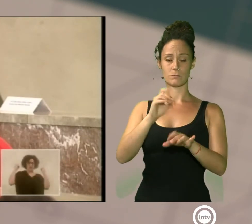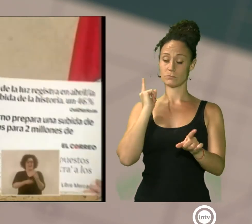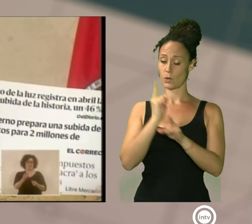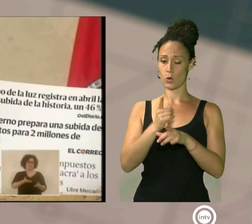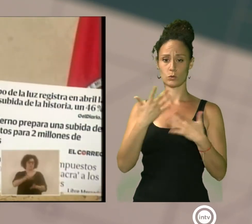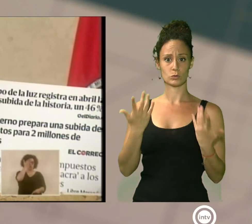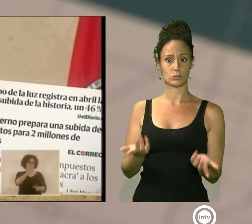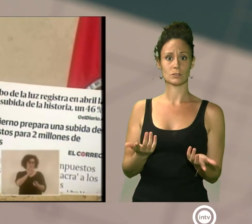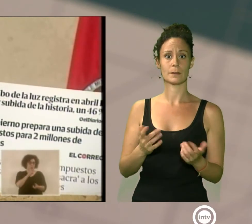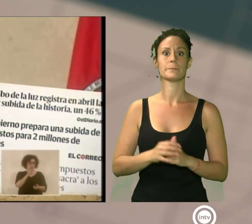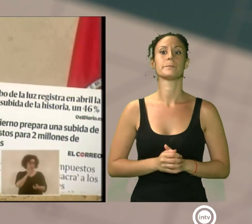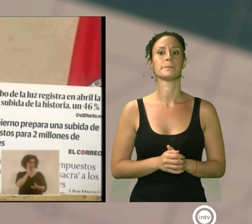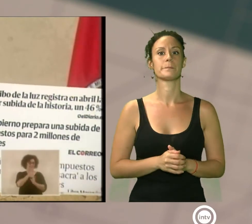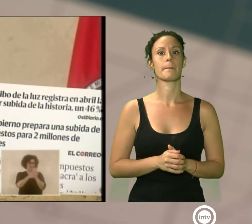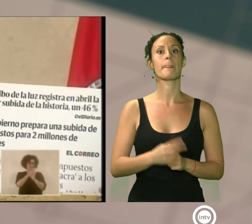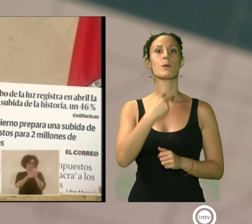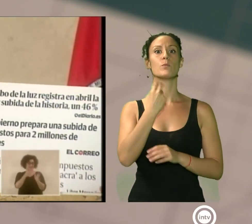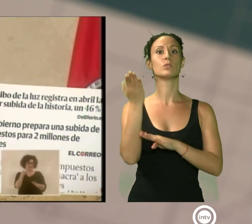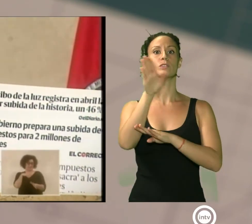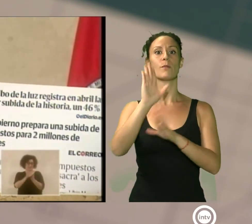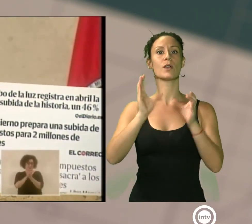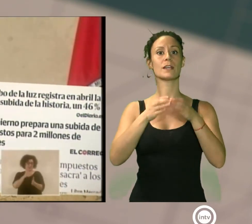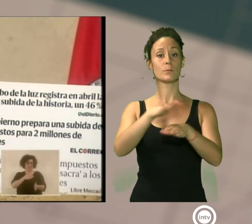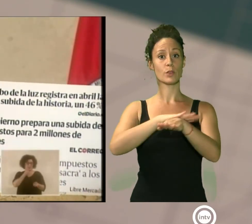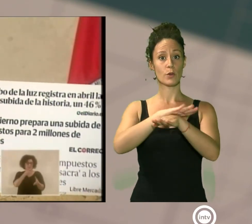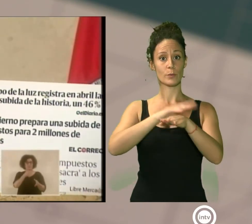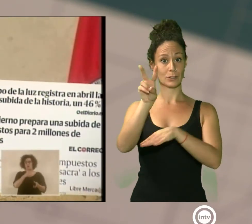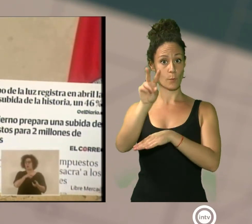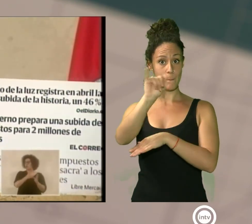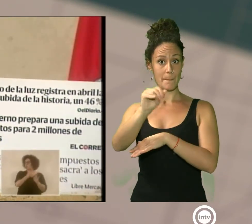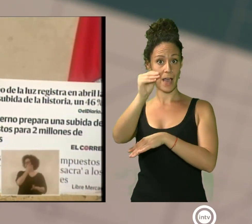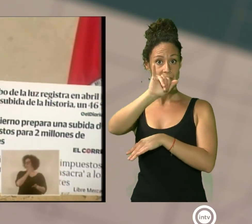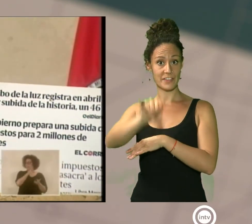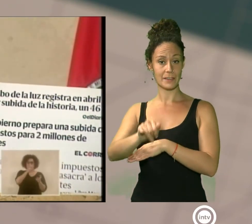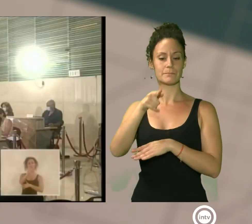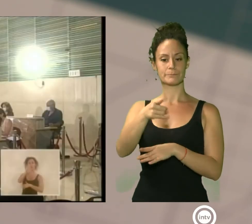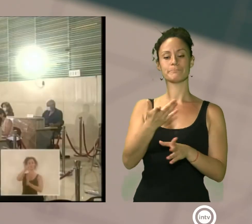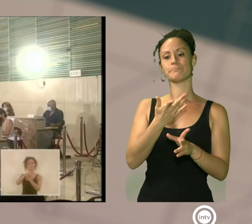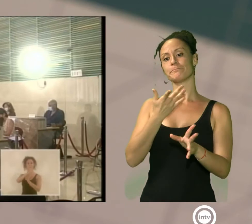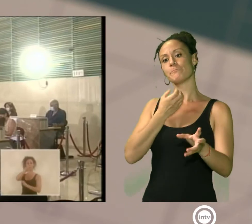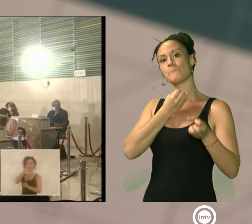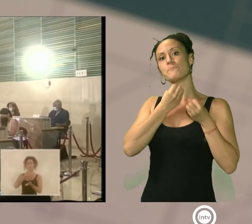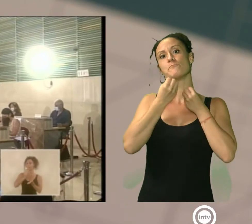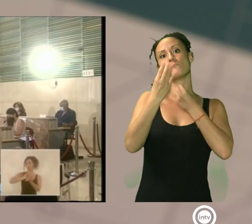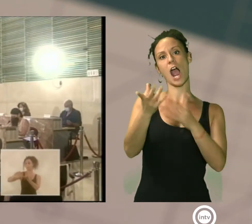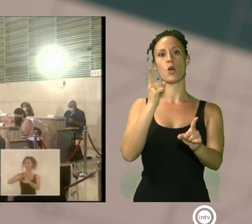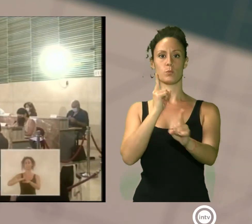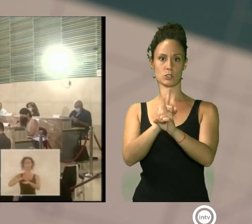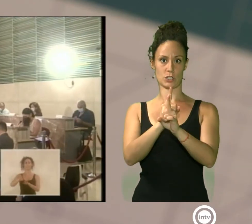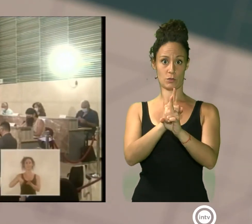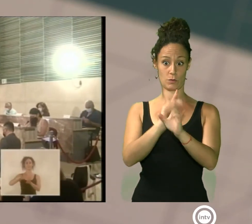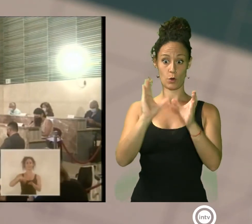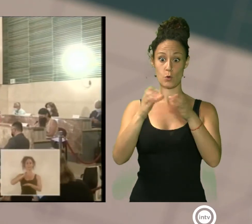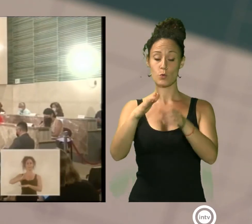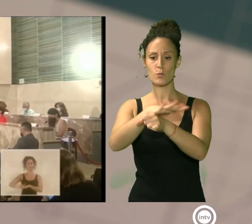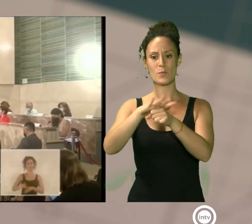época. La portavoz del equipo de gobierno, María Vázquez, realizaba la réplica a la oposición, pidiendo que los grupos municipales se